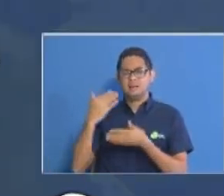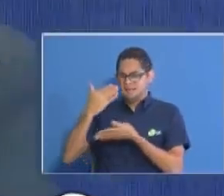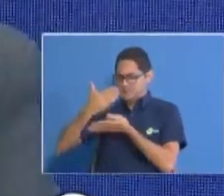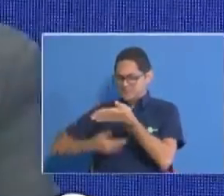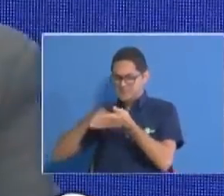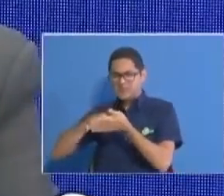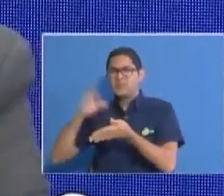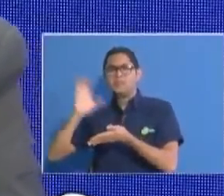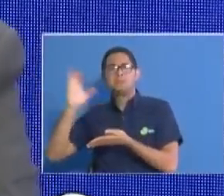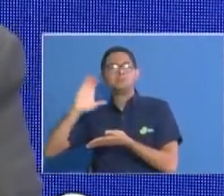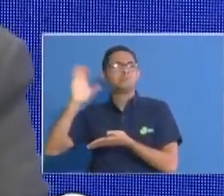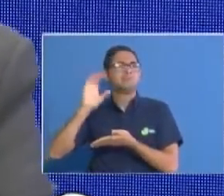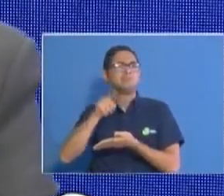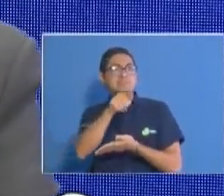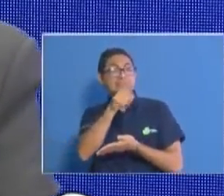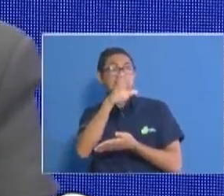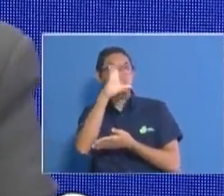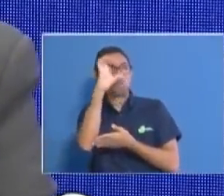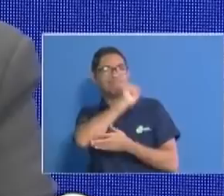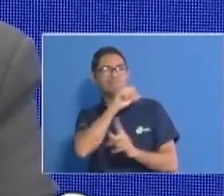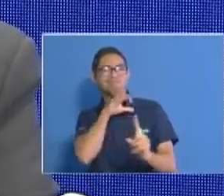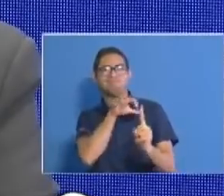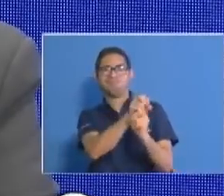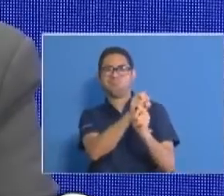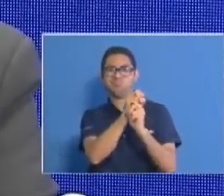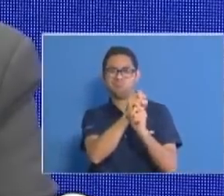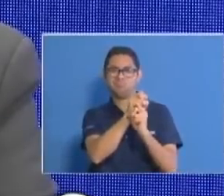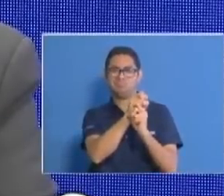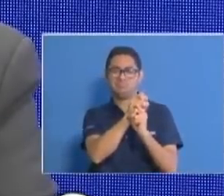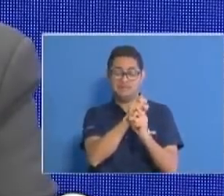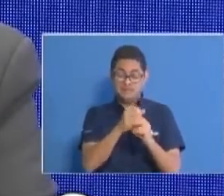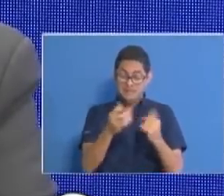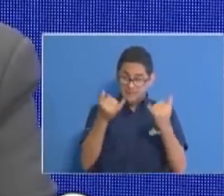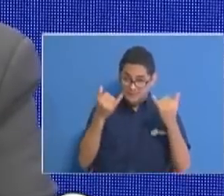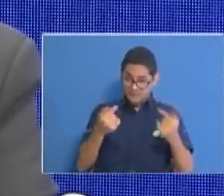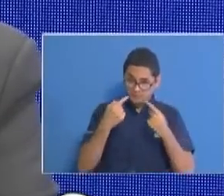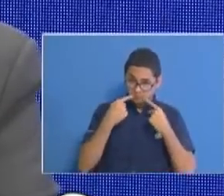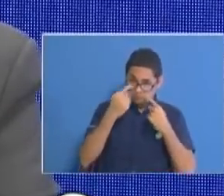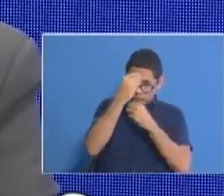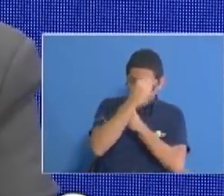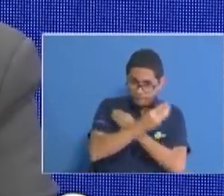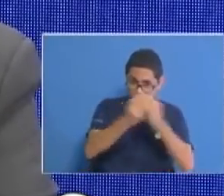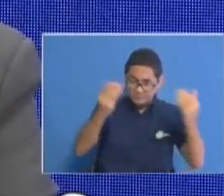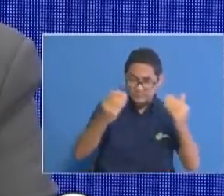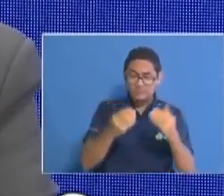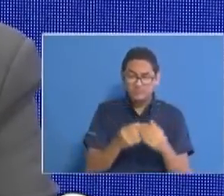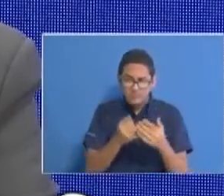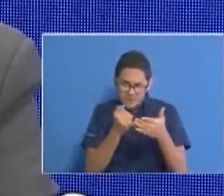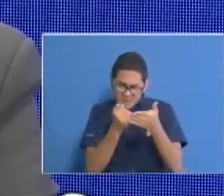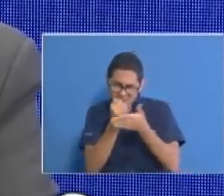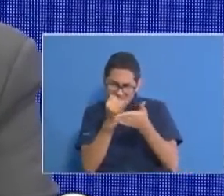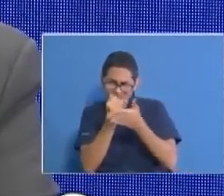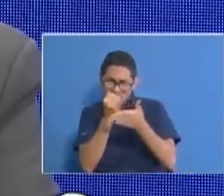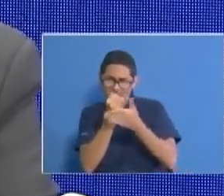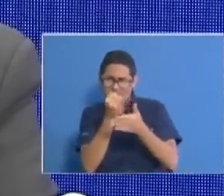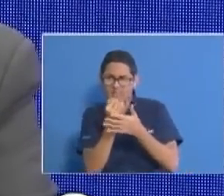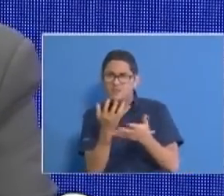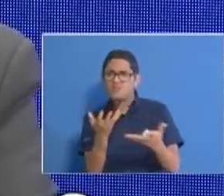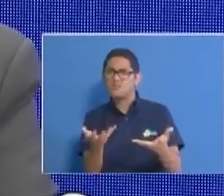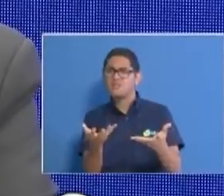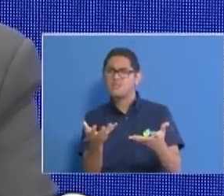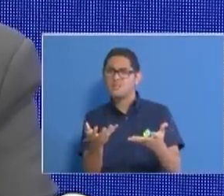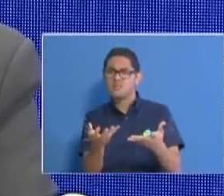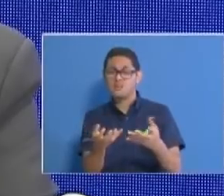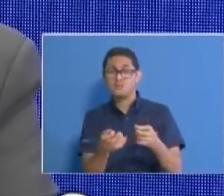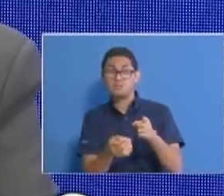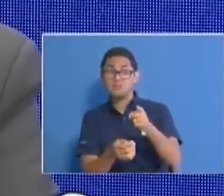oficina judicial aprovechamos para informar que se está investigando la participación